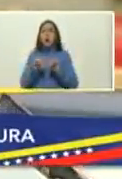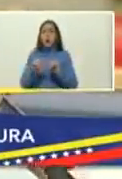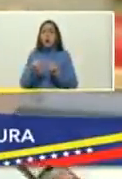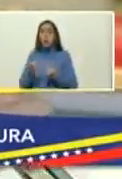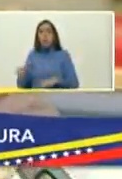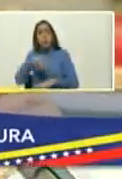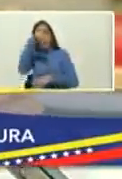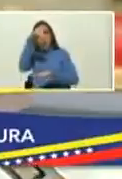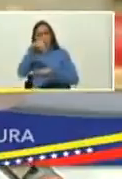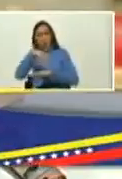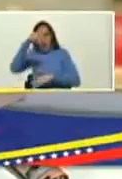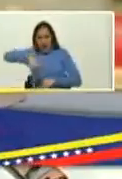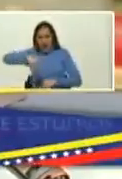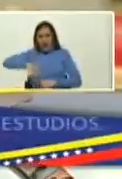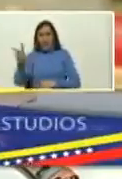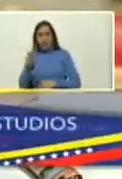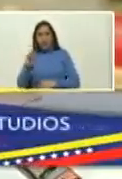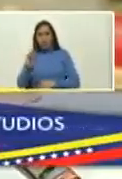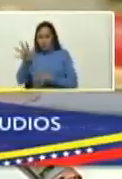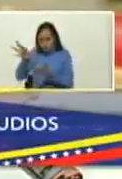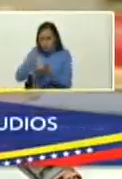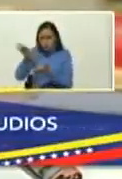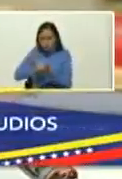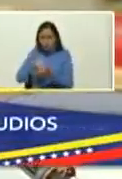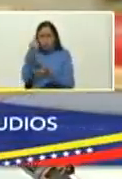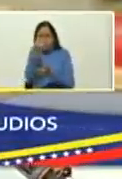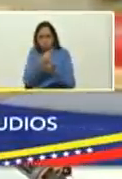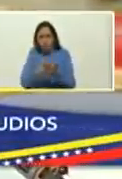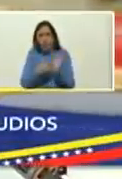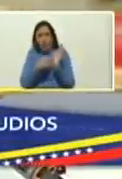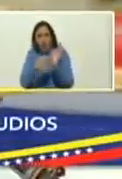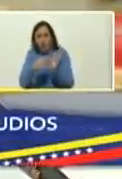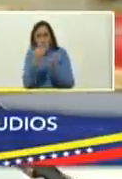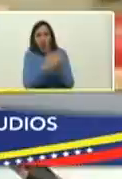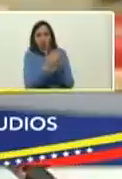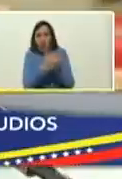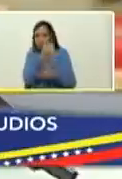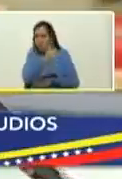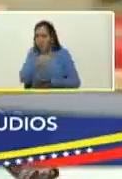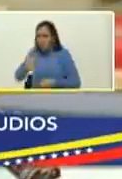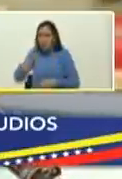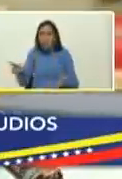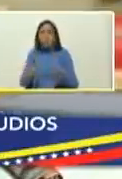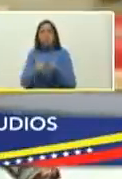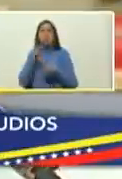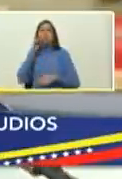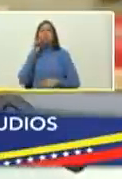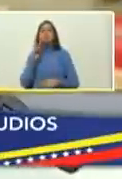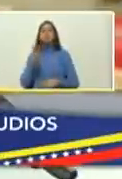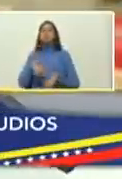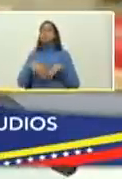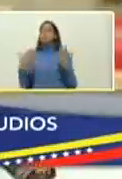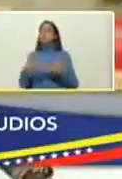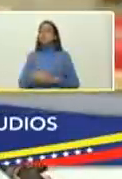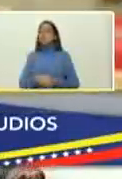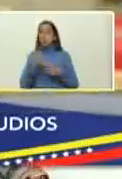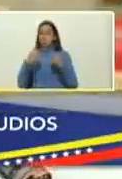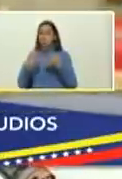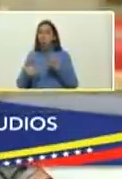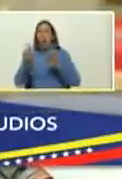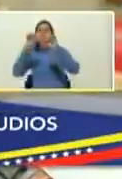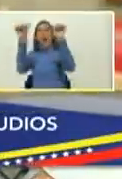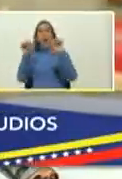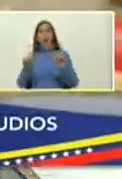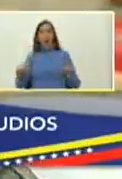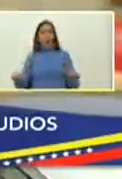Nacional de Venezuela hemos pedido que las portadas de nuestros libros sirvan para visibilizar también otras disciplinas